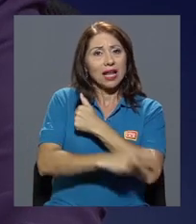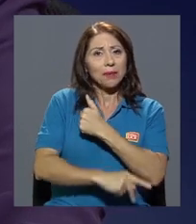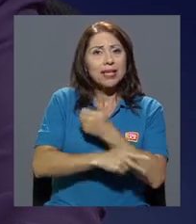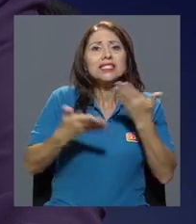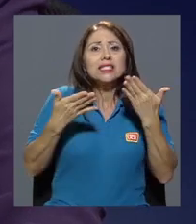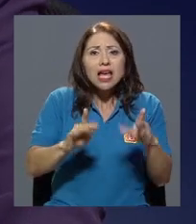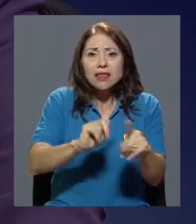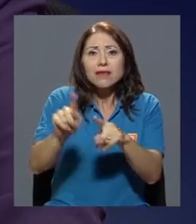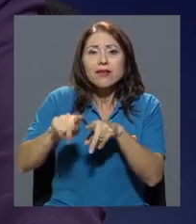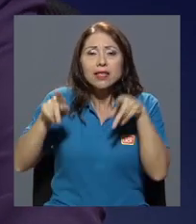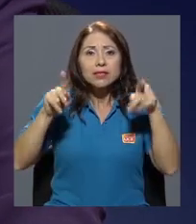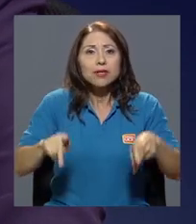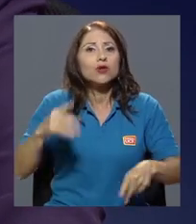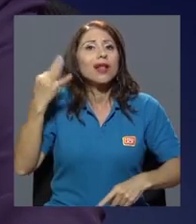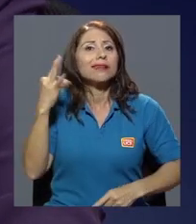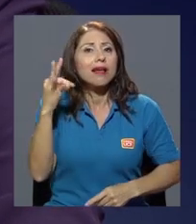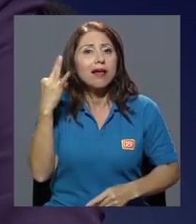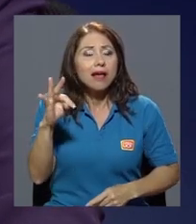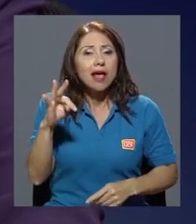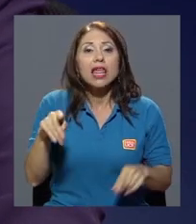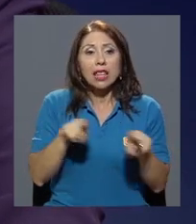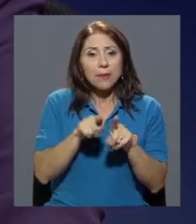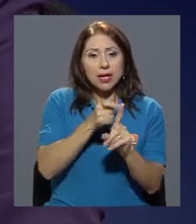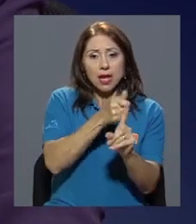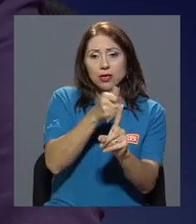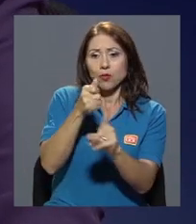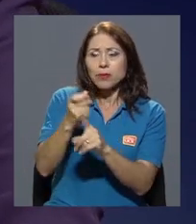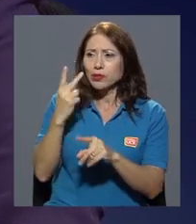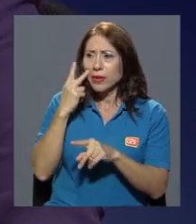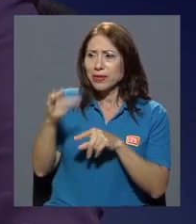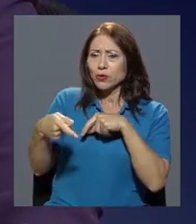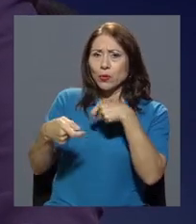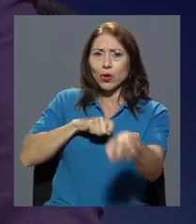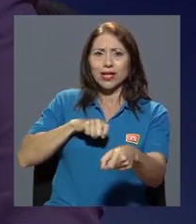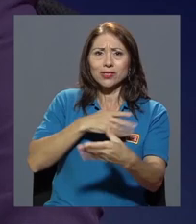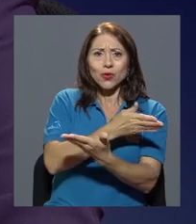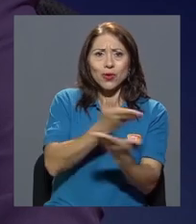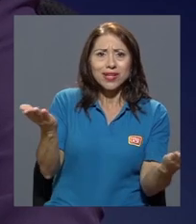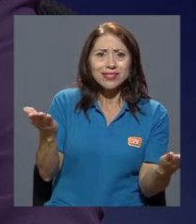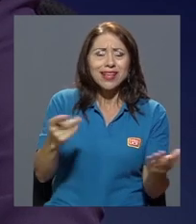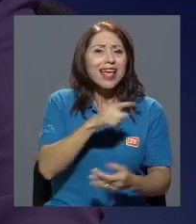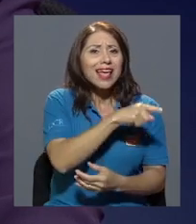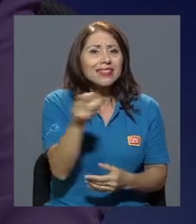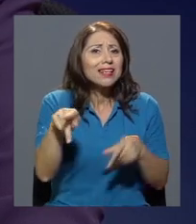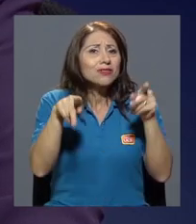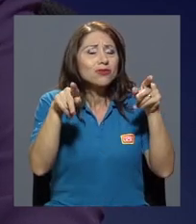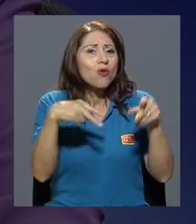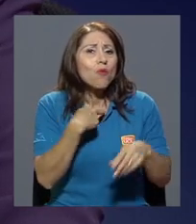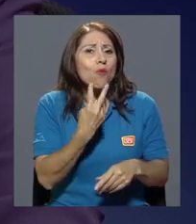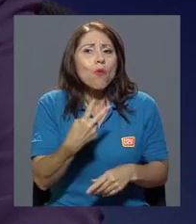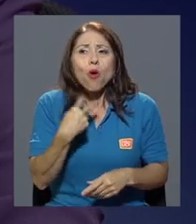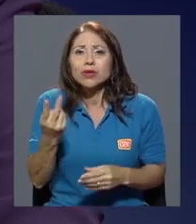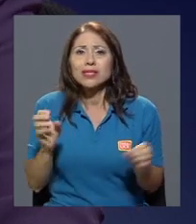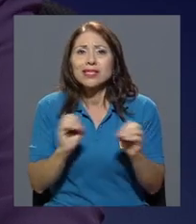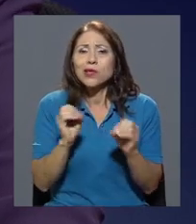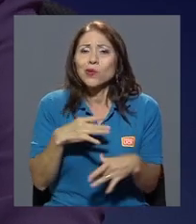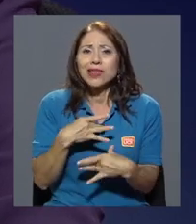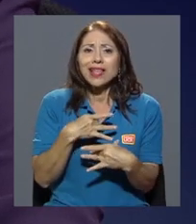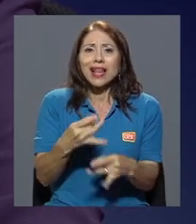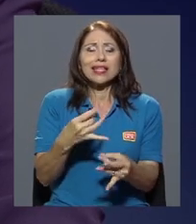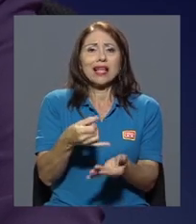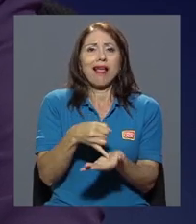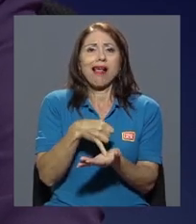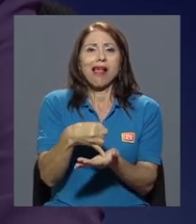han podido presenciar ellos mismos algunas de estas violaciones y son voces que no tienen ningún interés en causar inestabilidad a